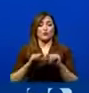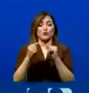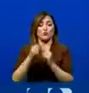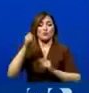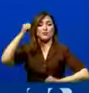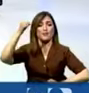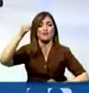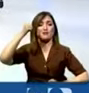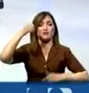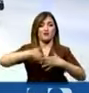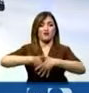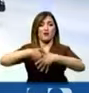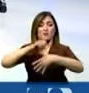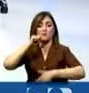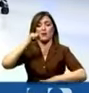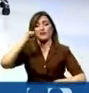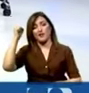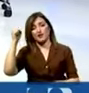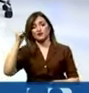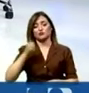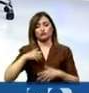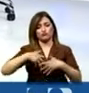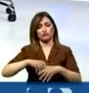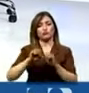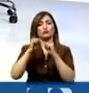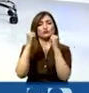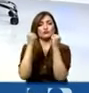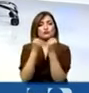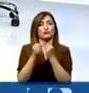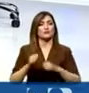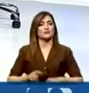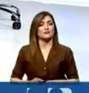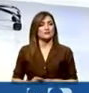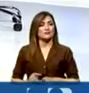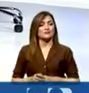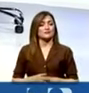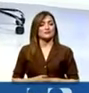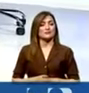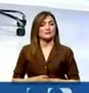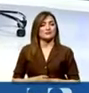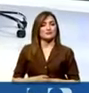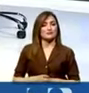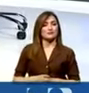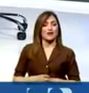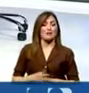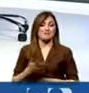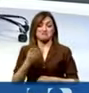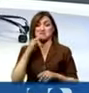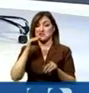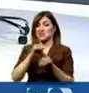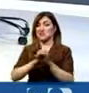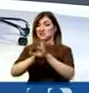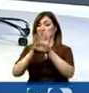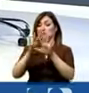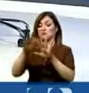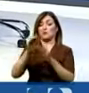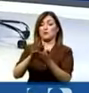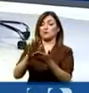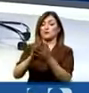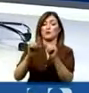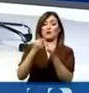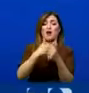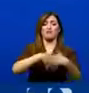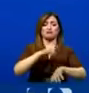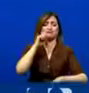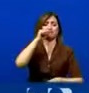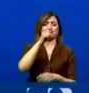derecho a la resistencia o a la movilización social y que no existe ningún límite frente a los excesos que se producen y a